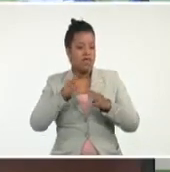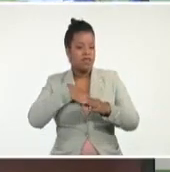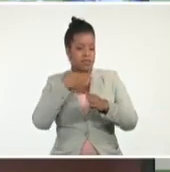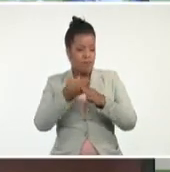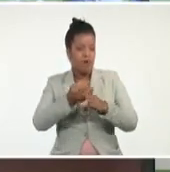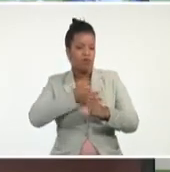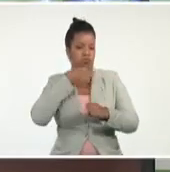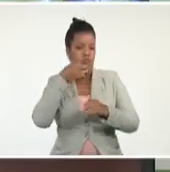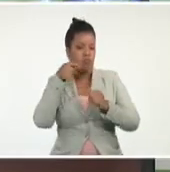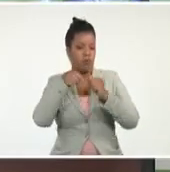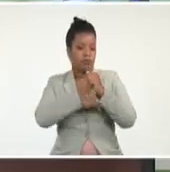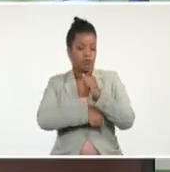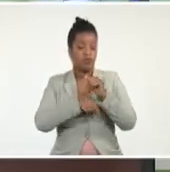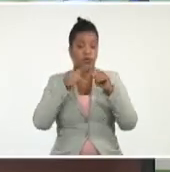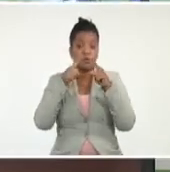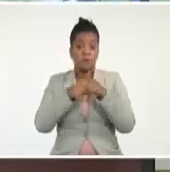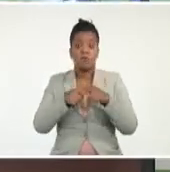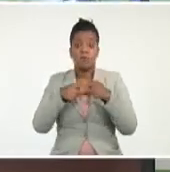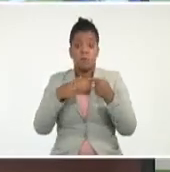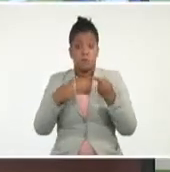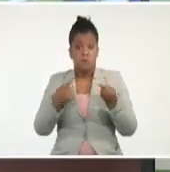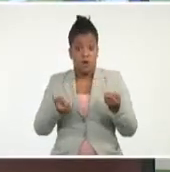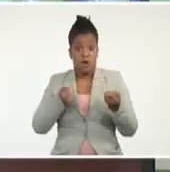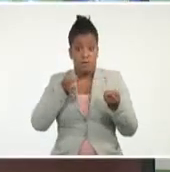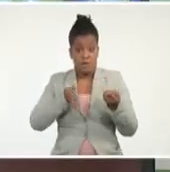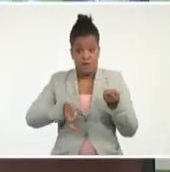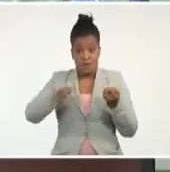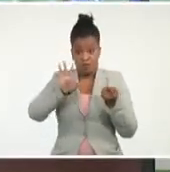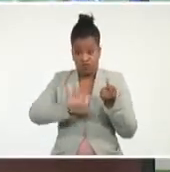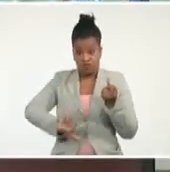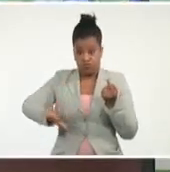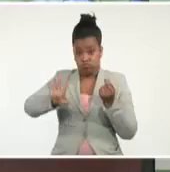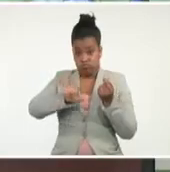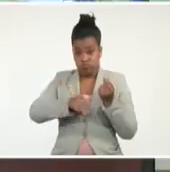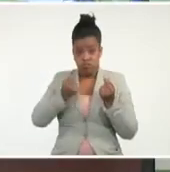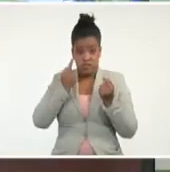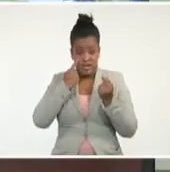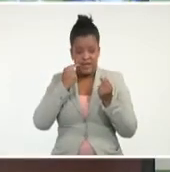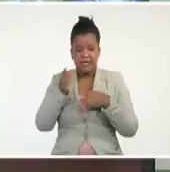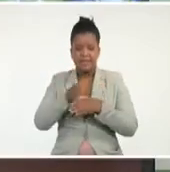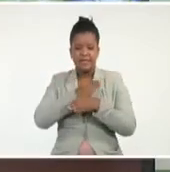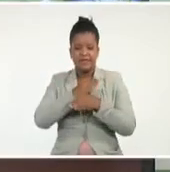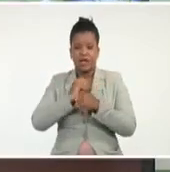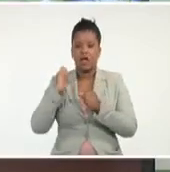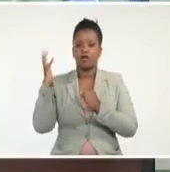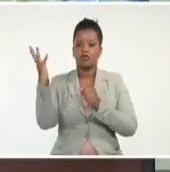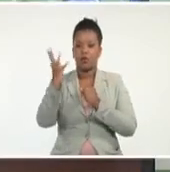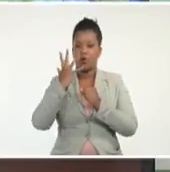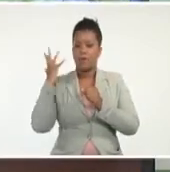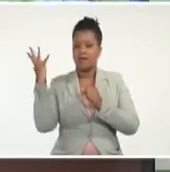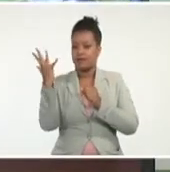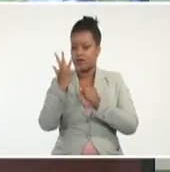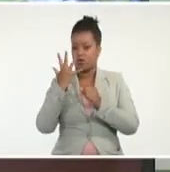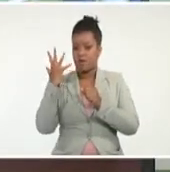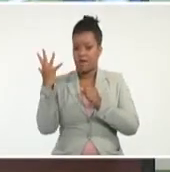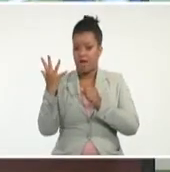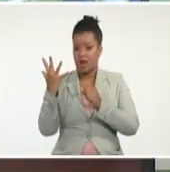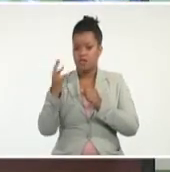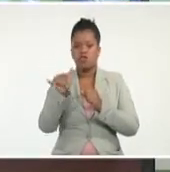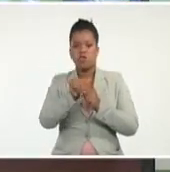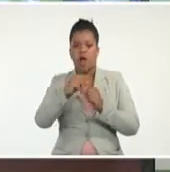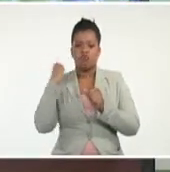porque este sistema es una tormenta tropical. No podemos pensar en un huracán